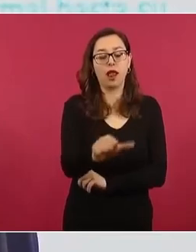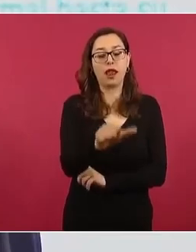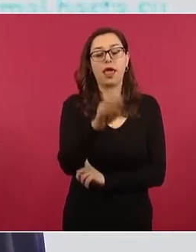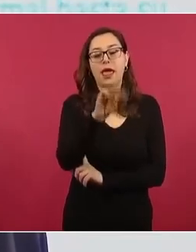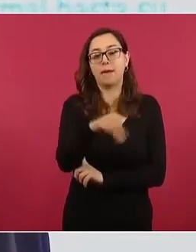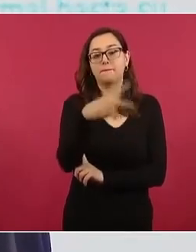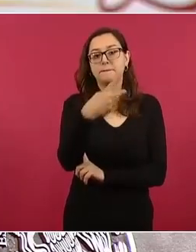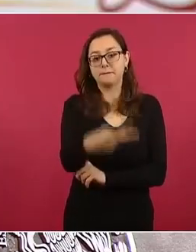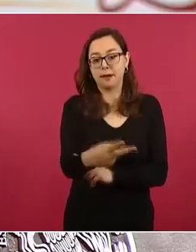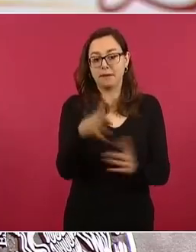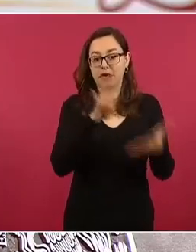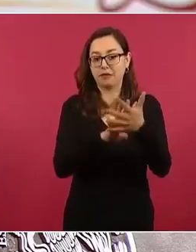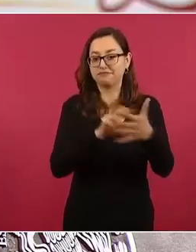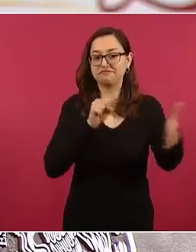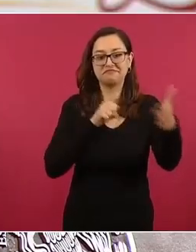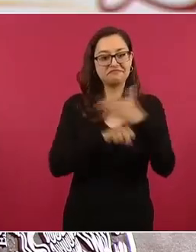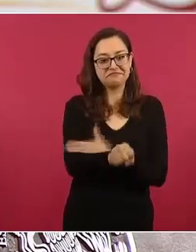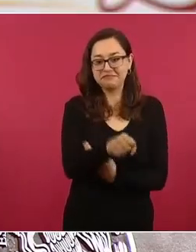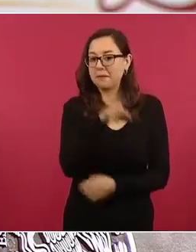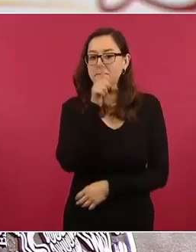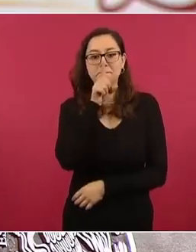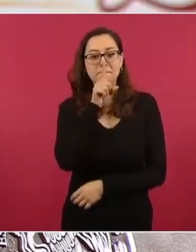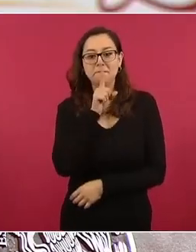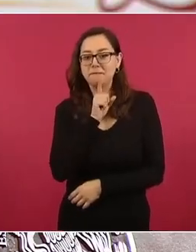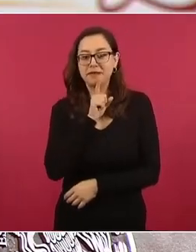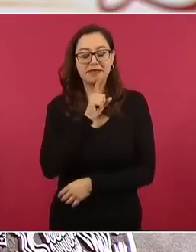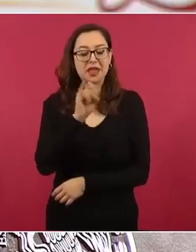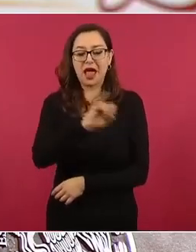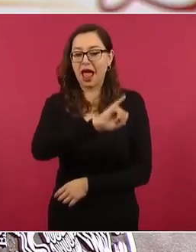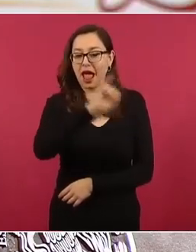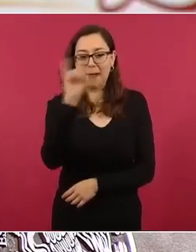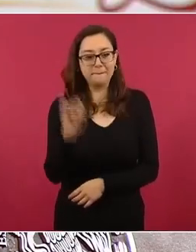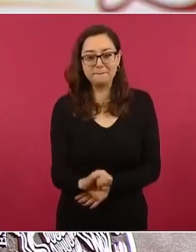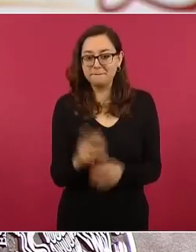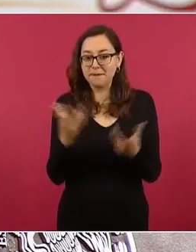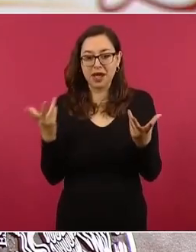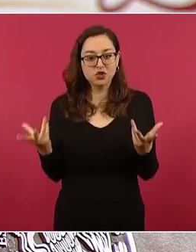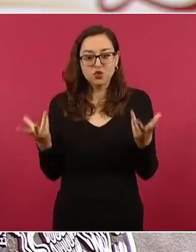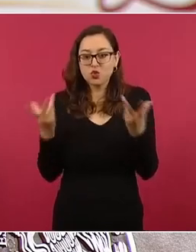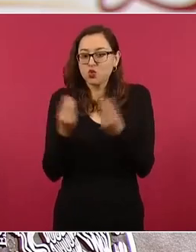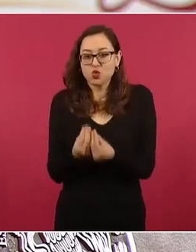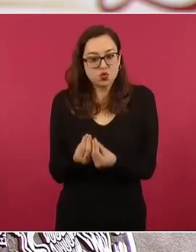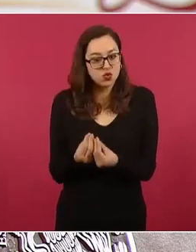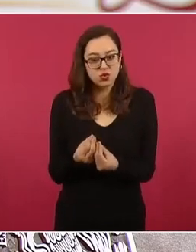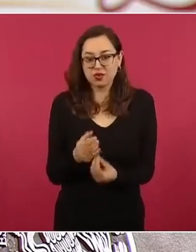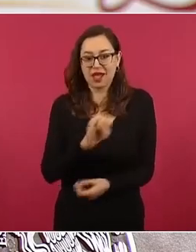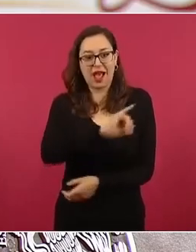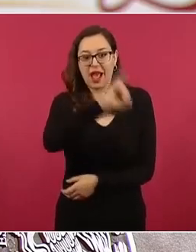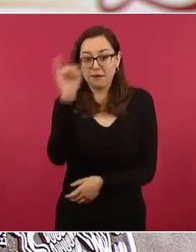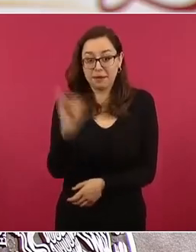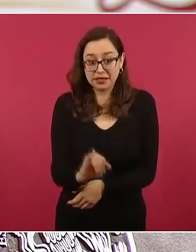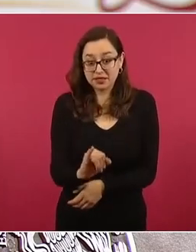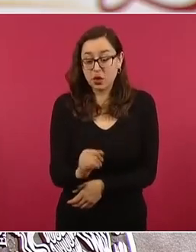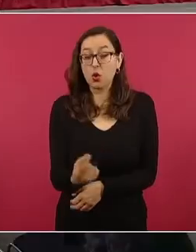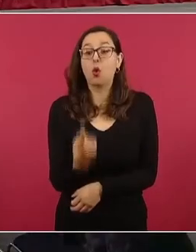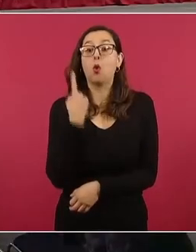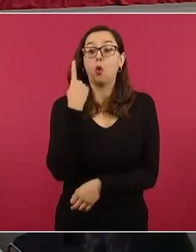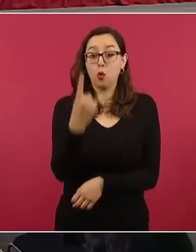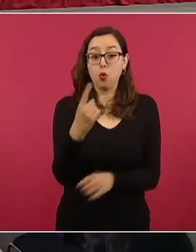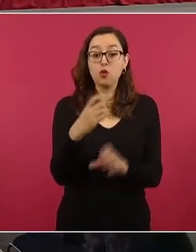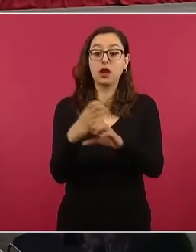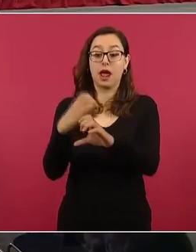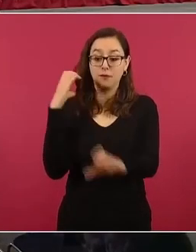juntos, solamente fueron llevados a la comandancia de Iguala los alumnos que iban en el autobús